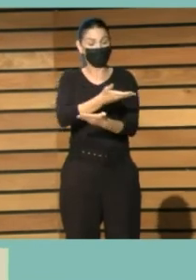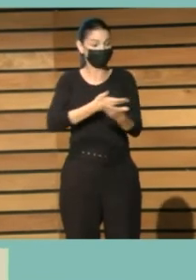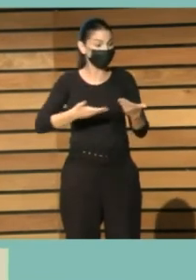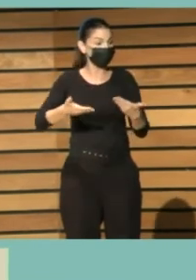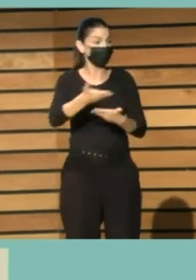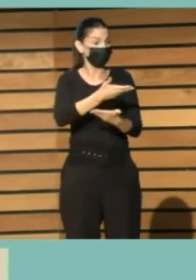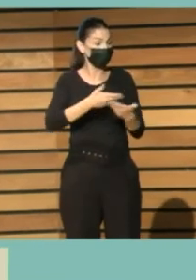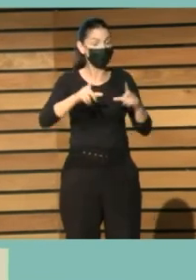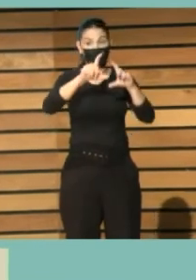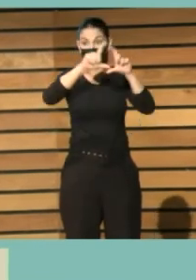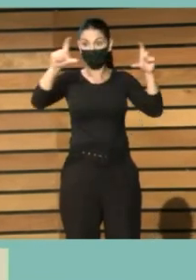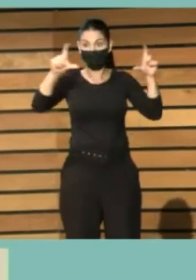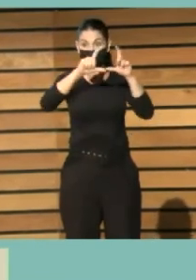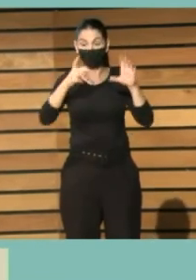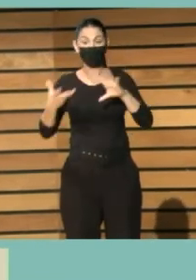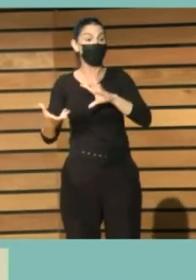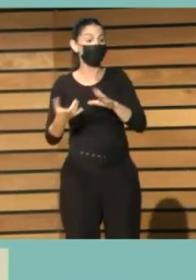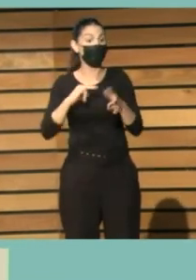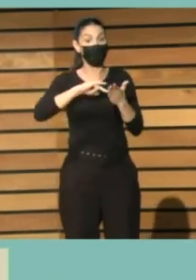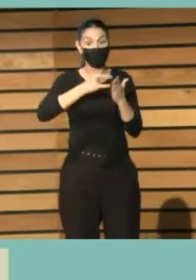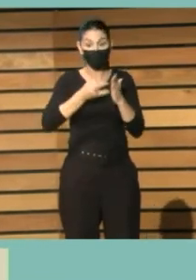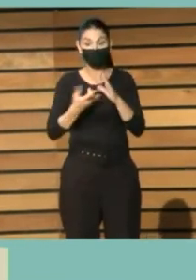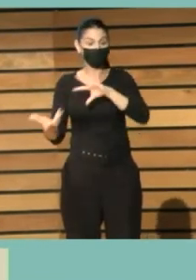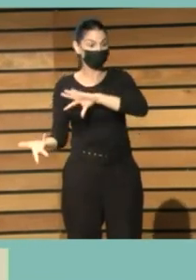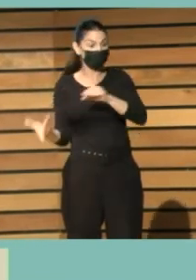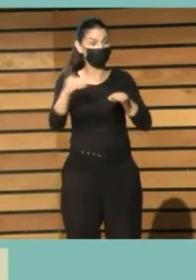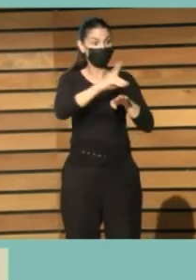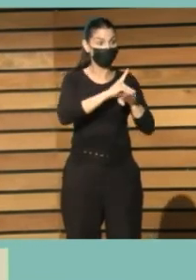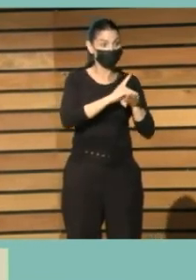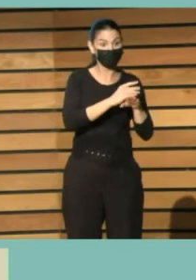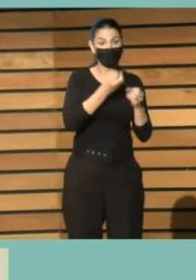gestionen proyectos de digitalización de fondos patrimoniales.